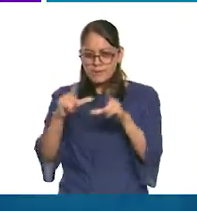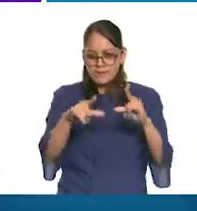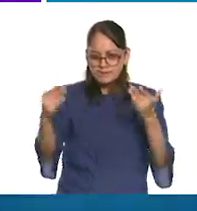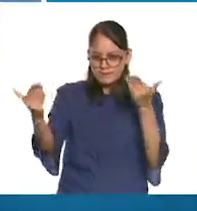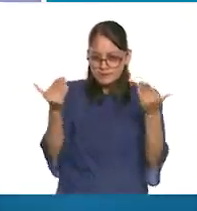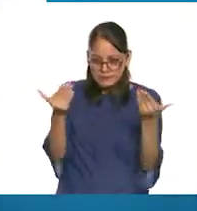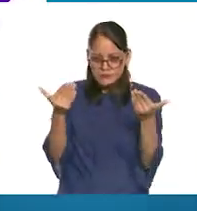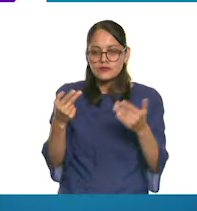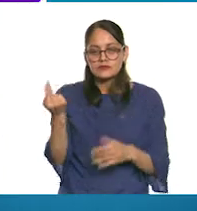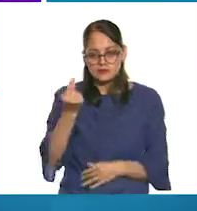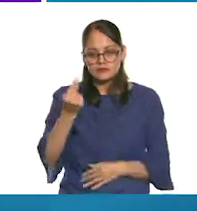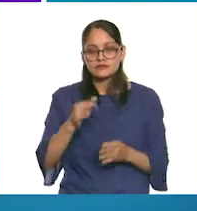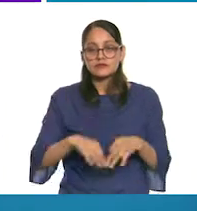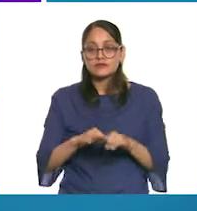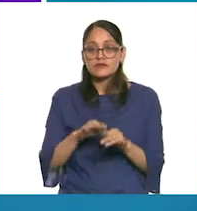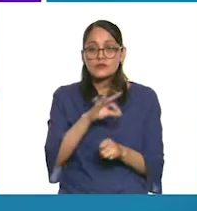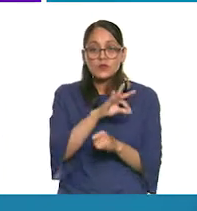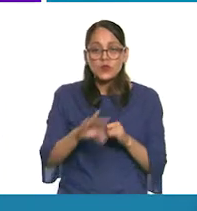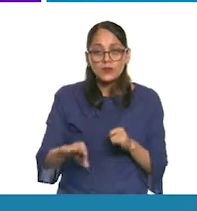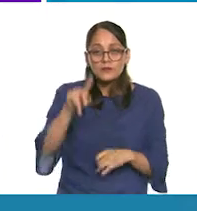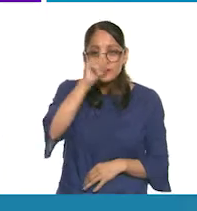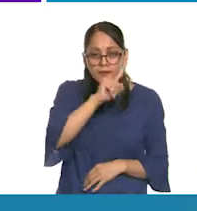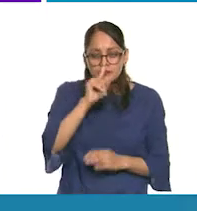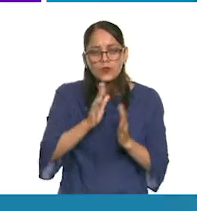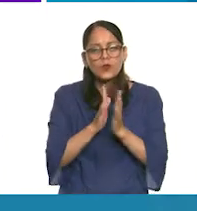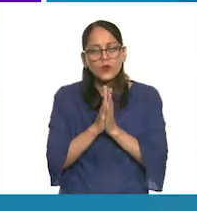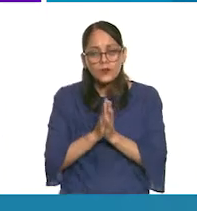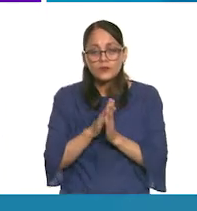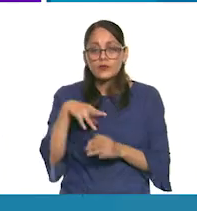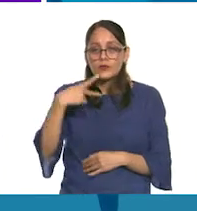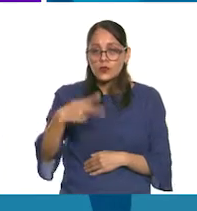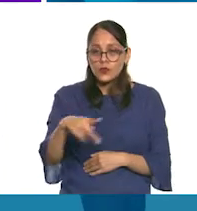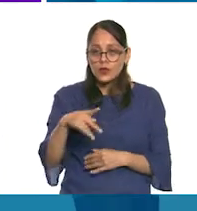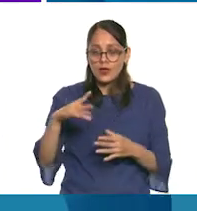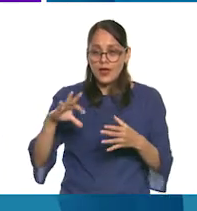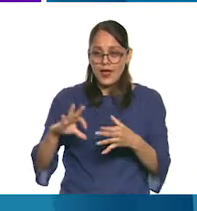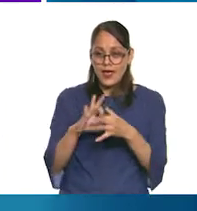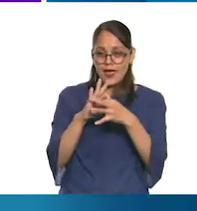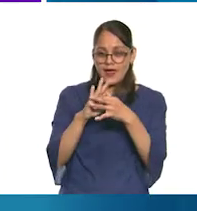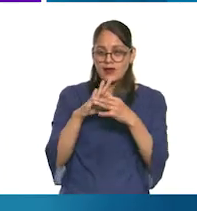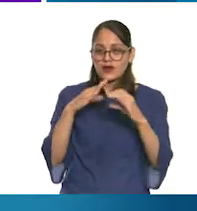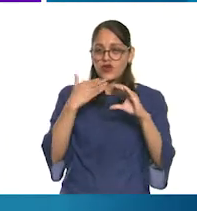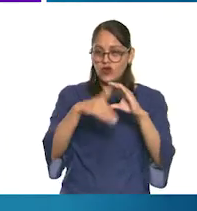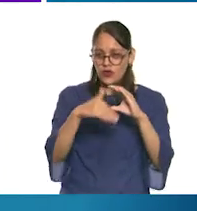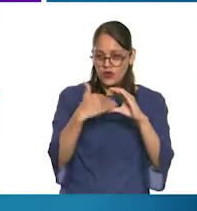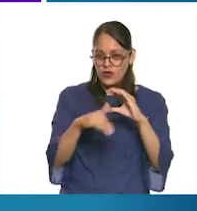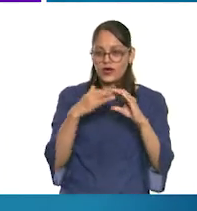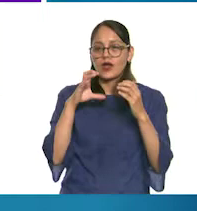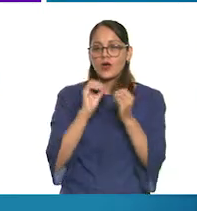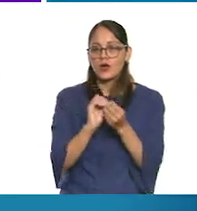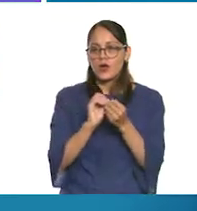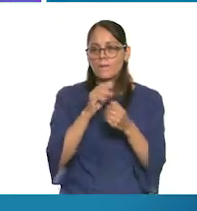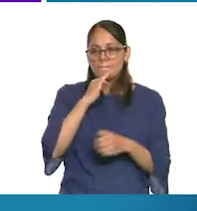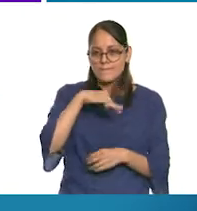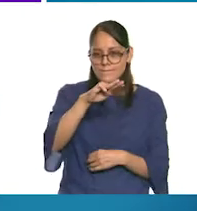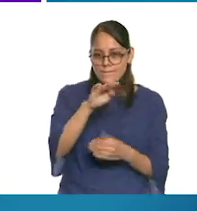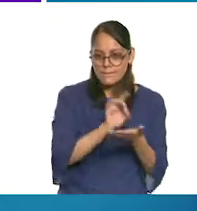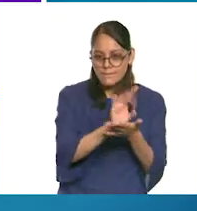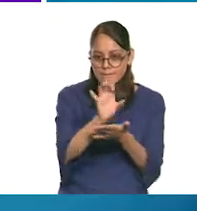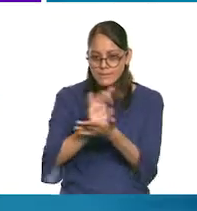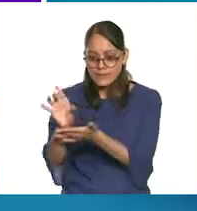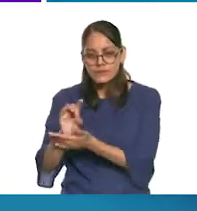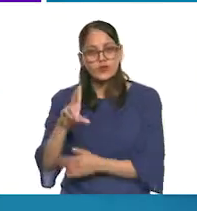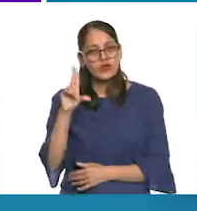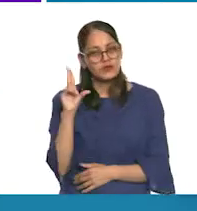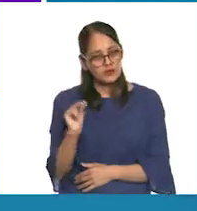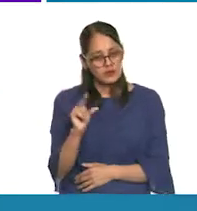Por último, nunca y por ningún motivo compartas cadenas por correo electrónico o mensajería instantánea, y mucho menos